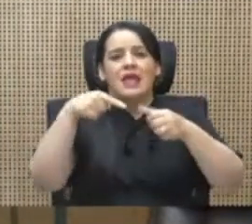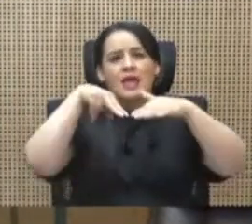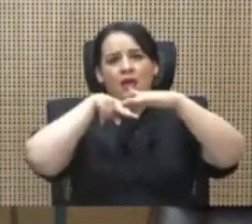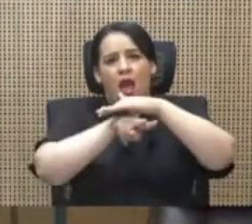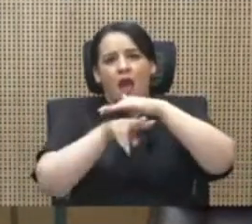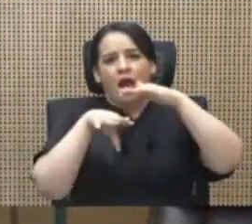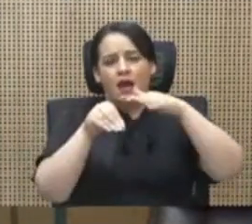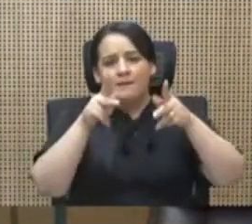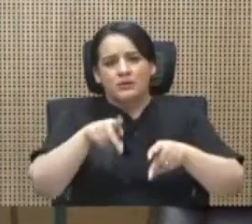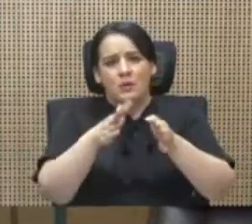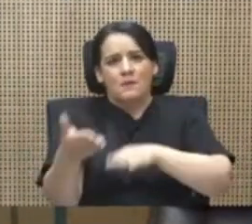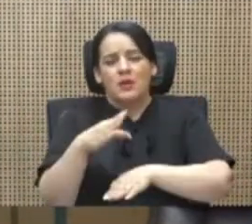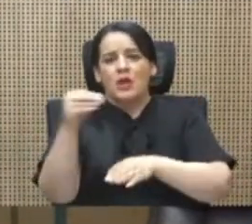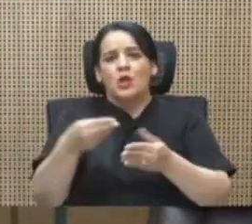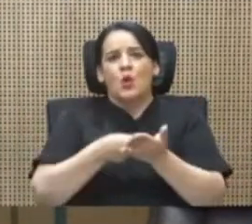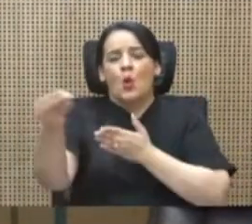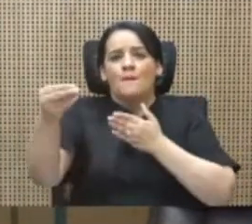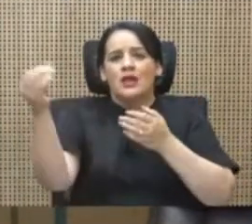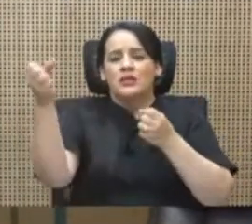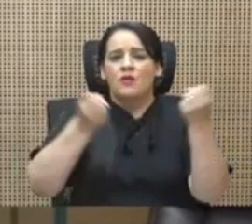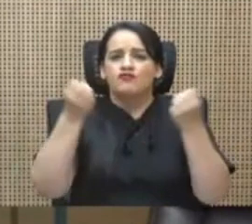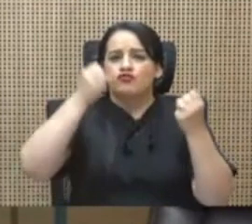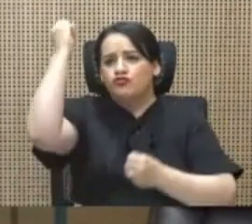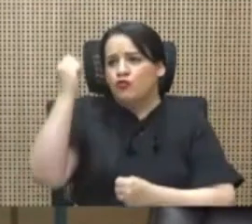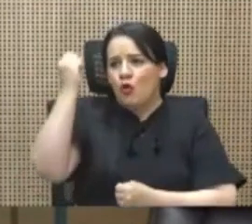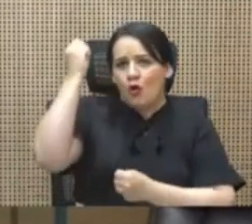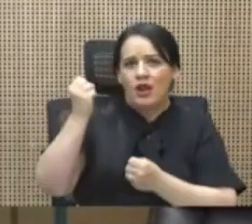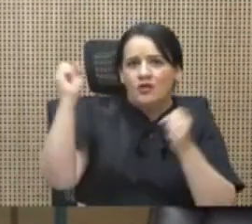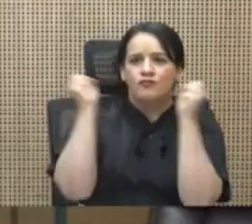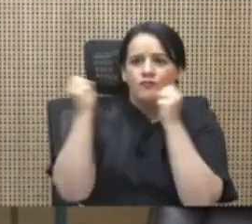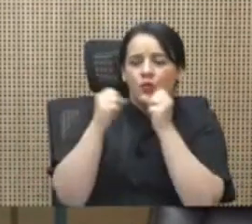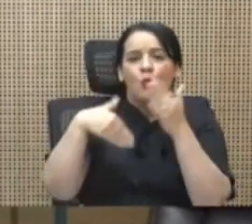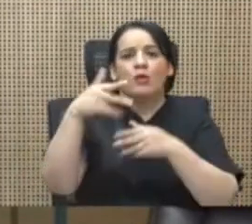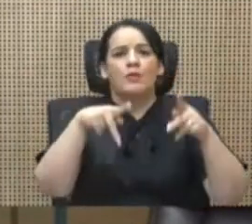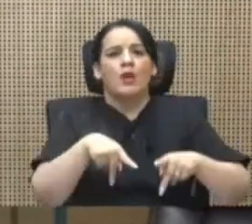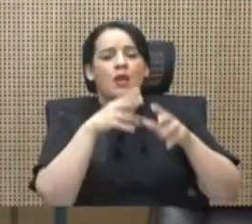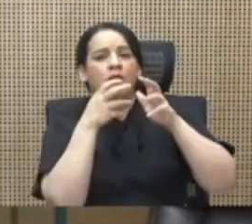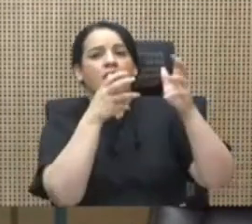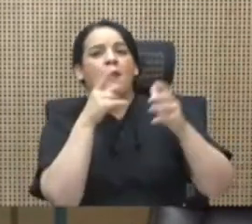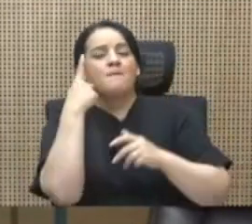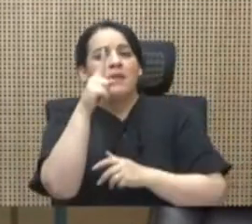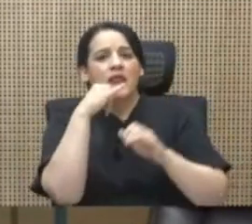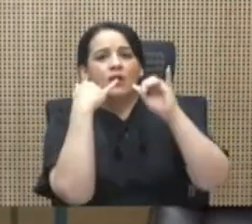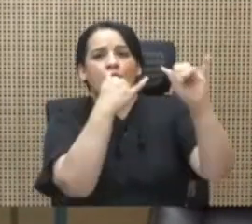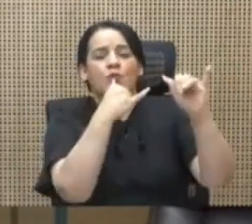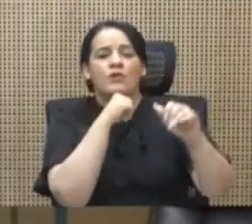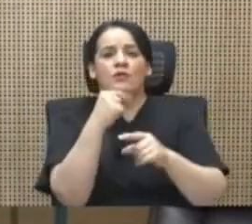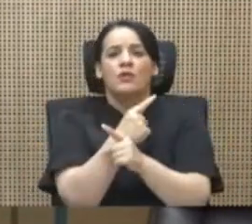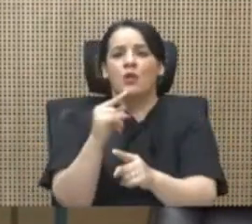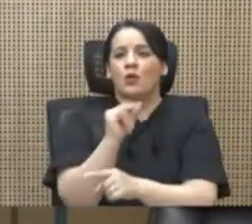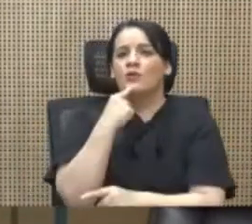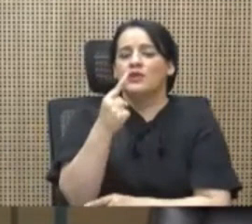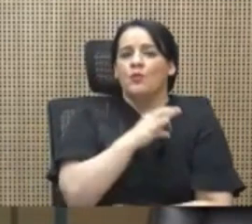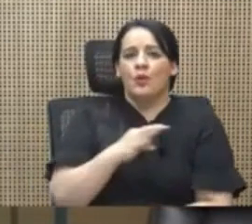cadáveres y compra de furgones refrigerados. Y cuando alguien levantaba la voz para denunciar irregularidades, como lo hizo don Fabricio